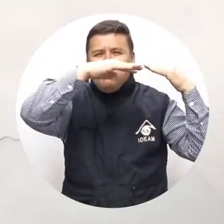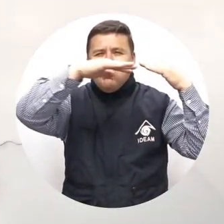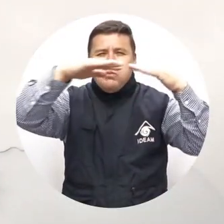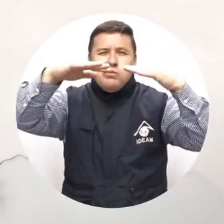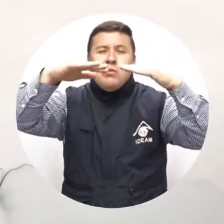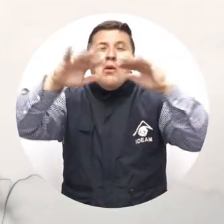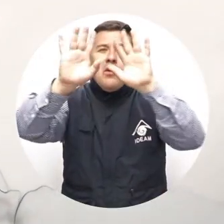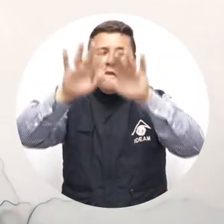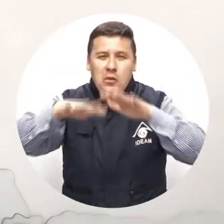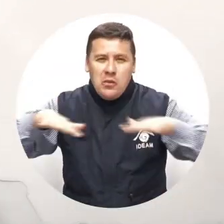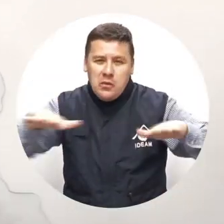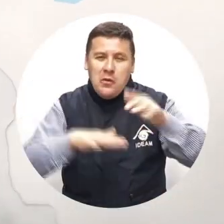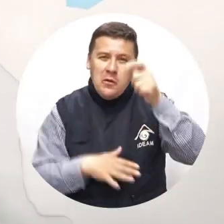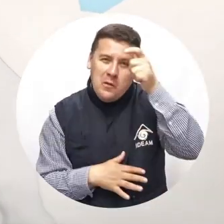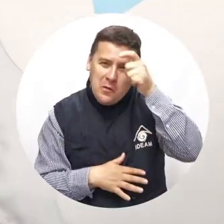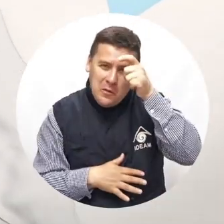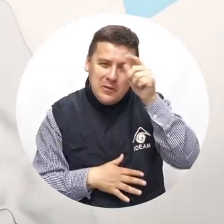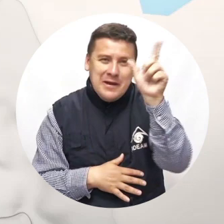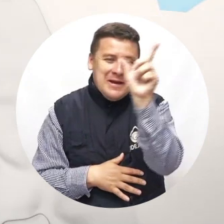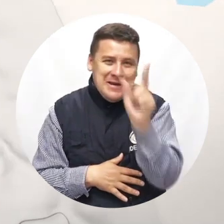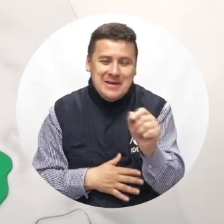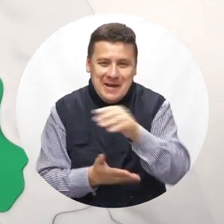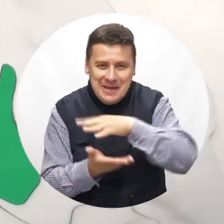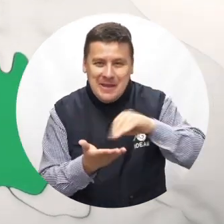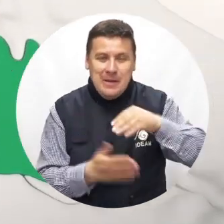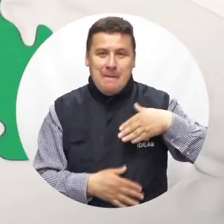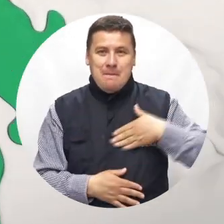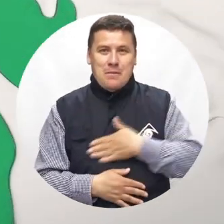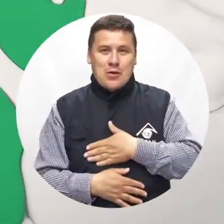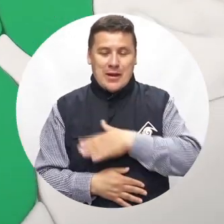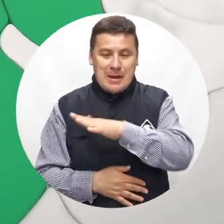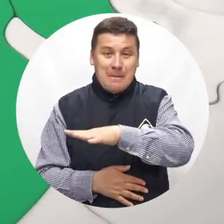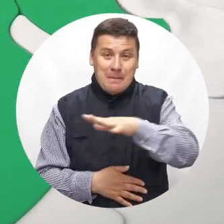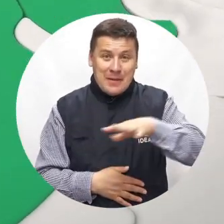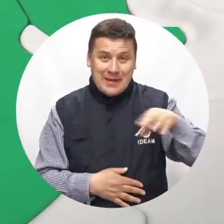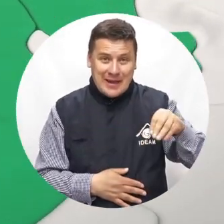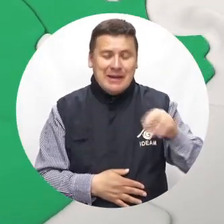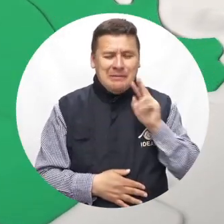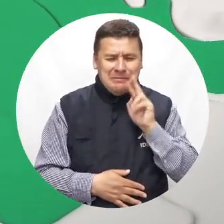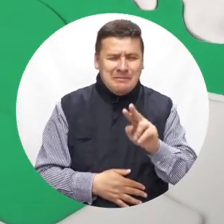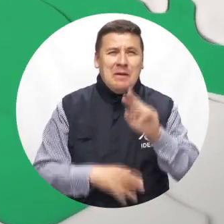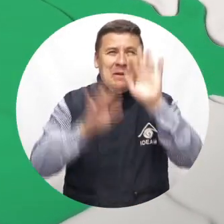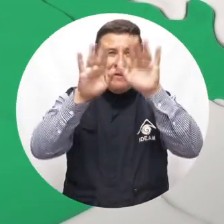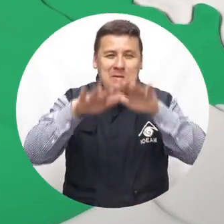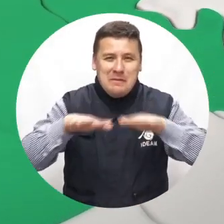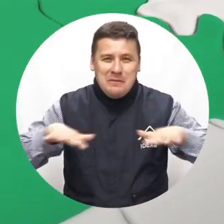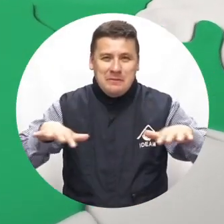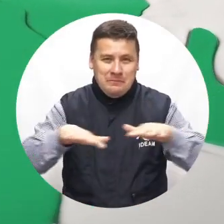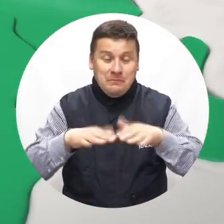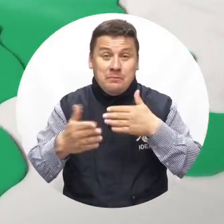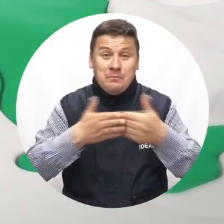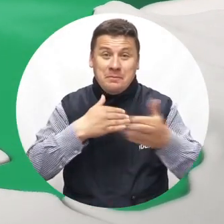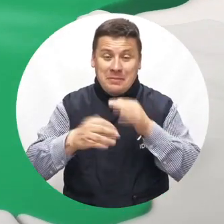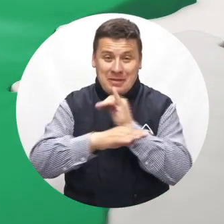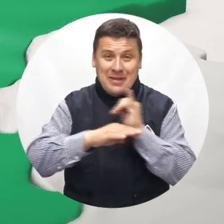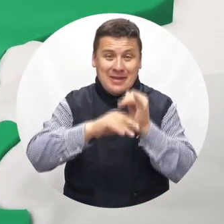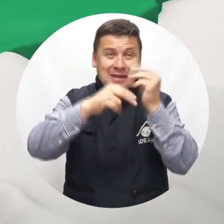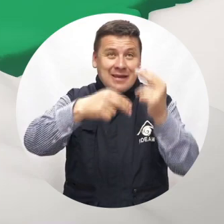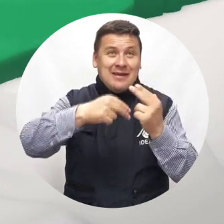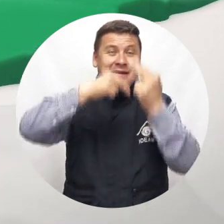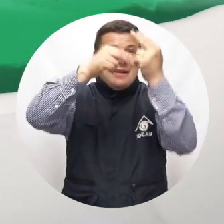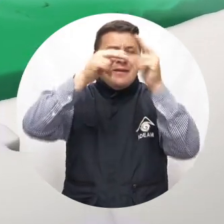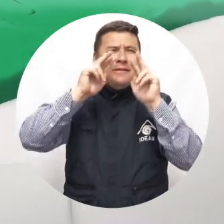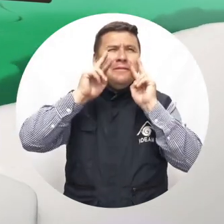En la región Caribe, la tarde del jueves avanzará con cielo nublado, con tiempo húmedo sobre Córdoba, César, Atlántico, Bolívar y